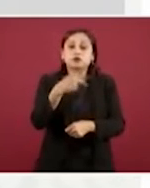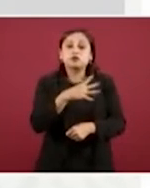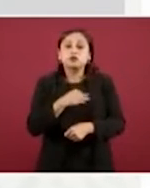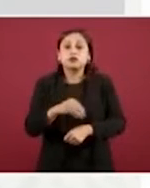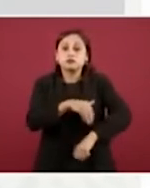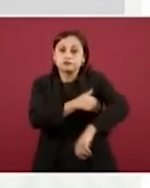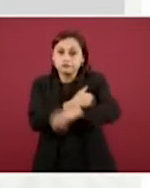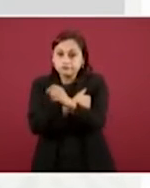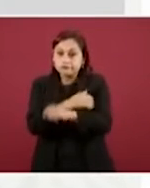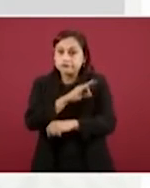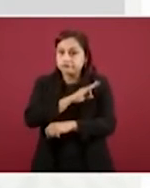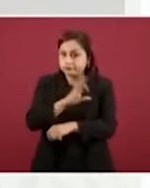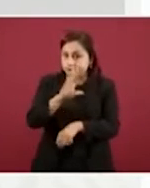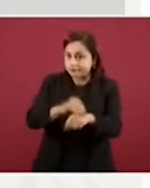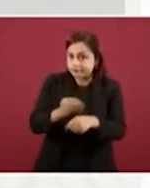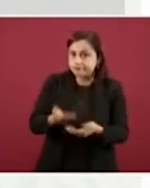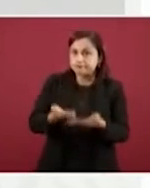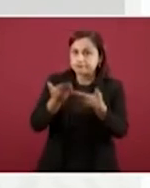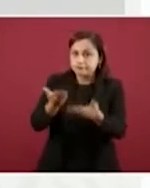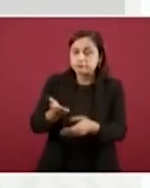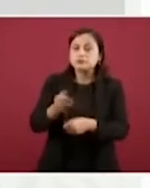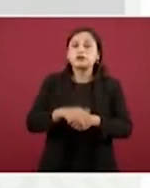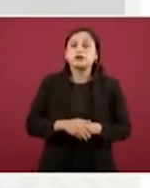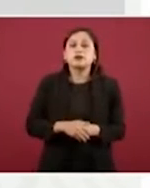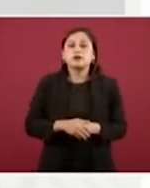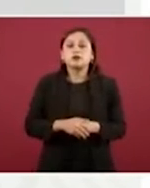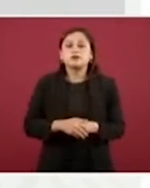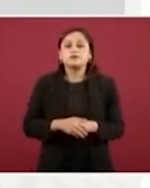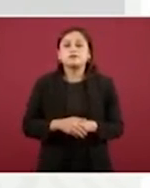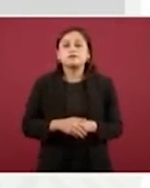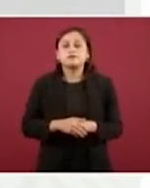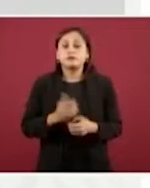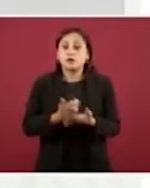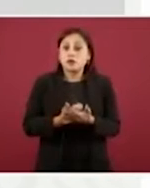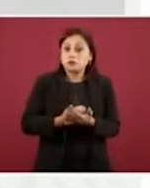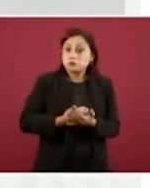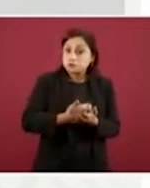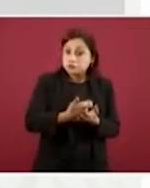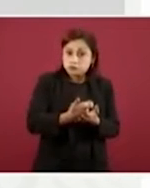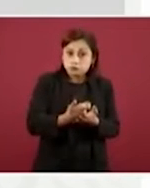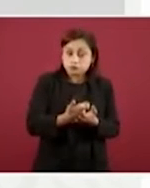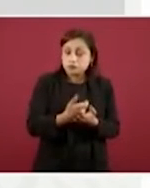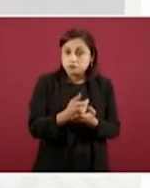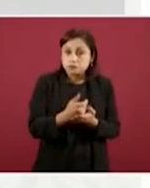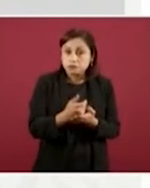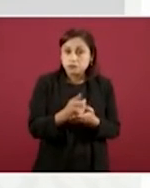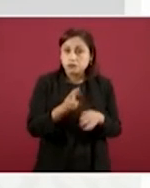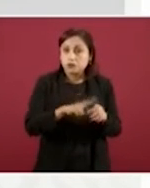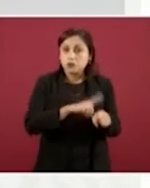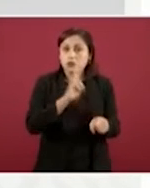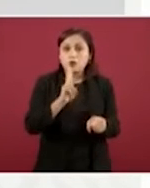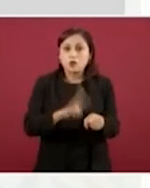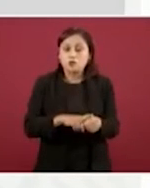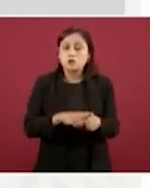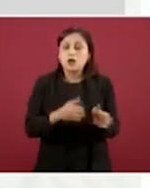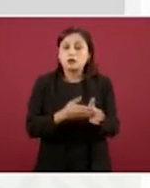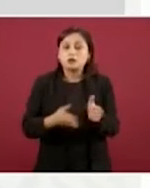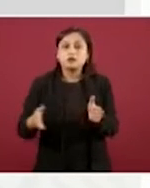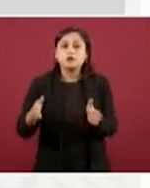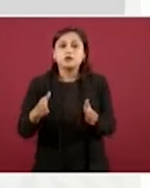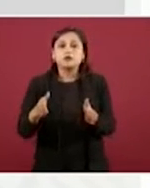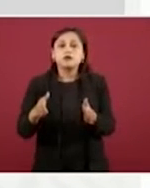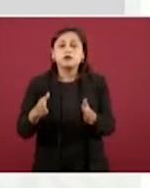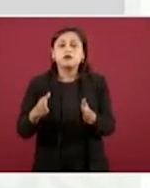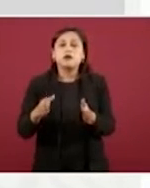tiempos de espera, no hay restricciones, es un pago mensual anticipado dentro de los 20 primeros días